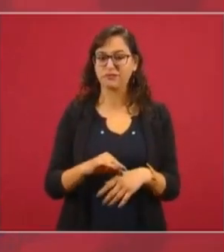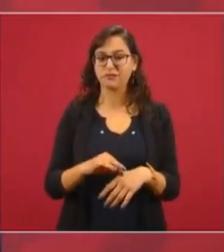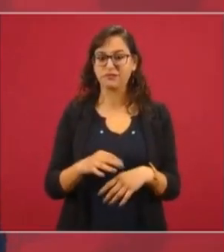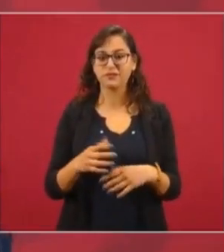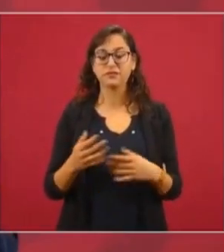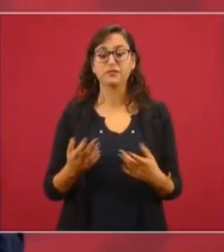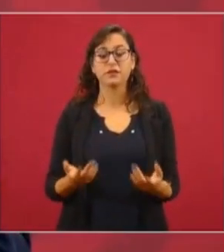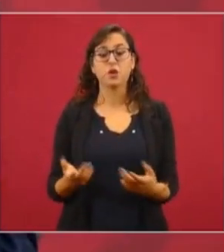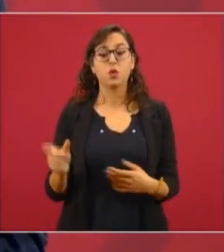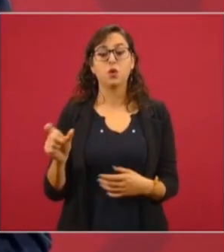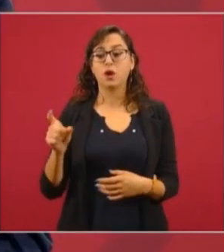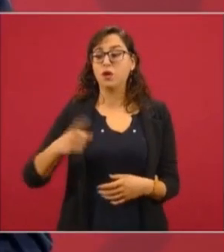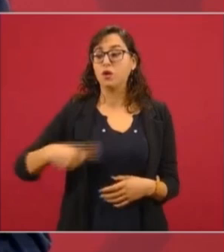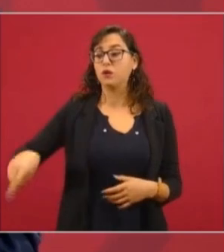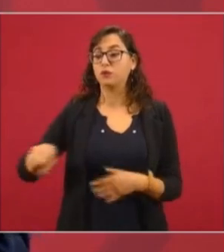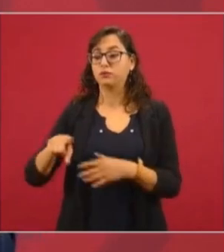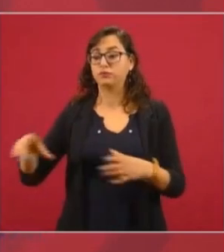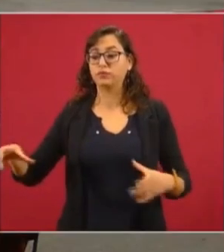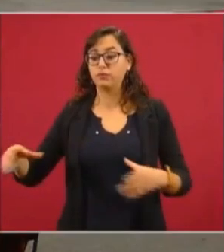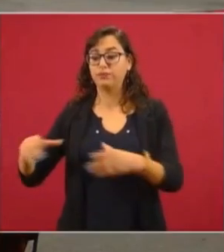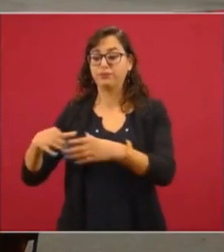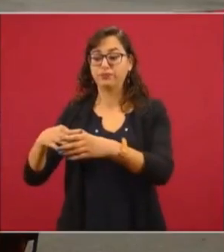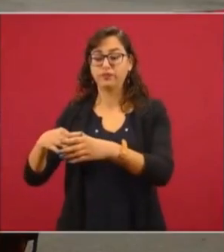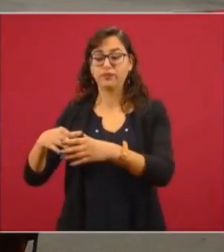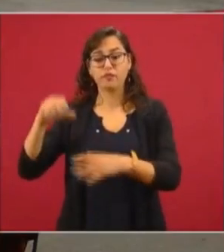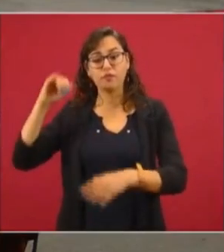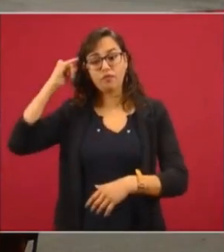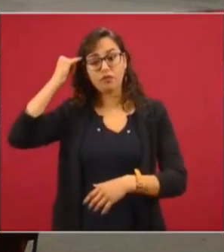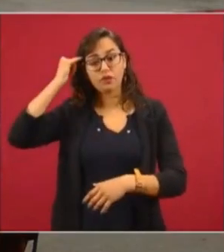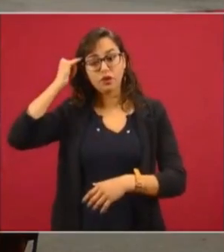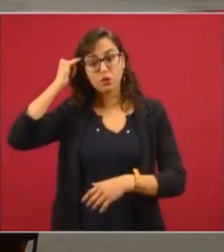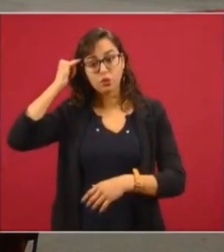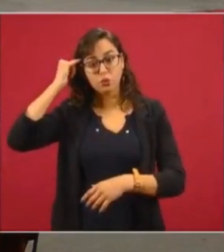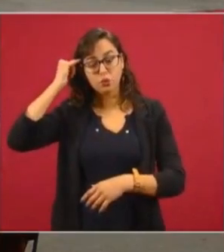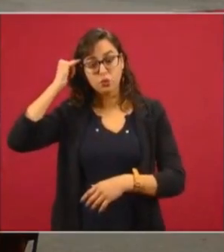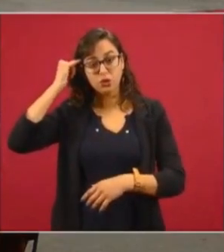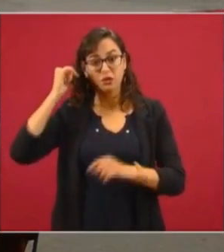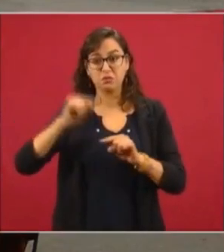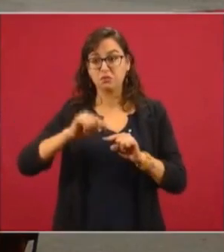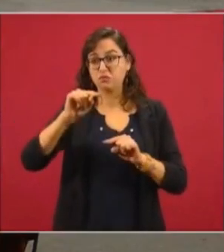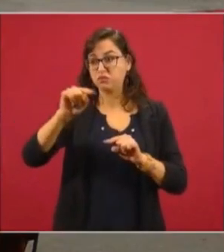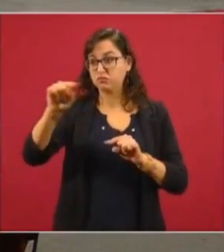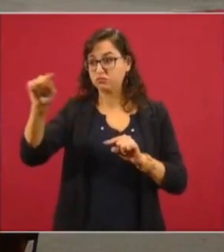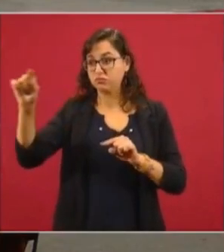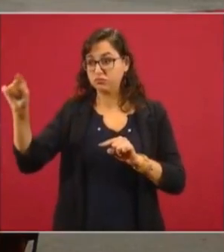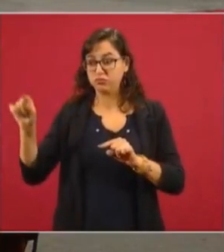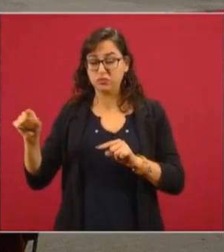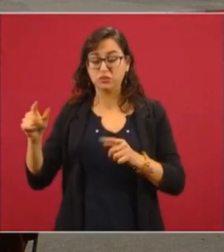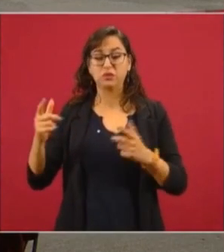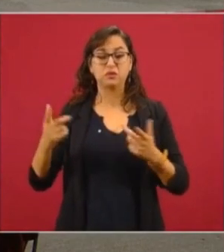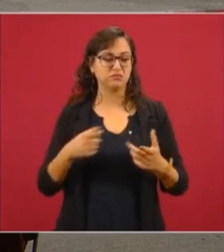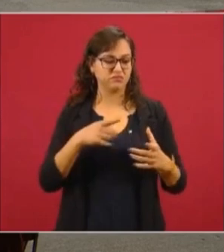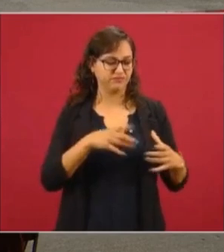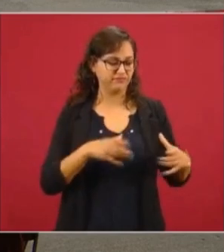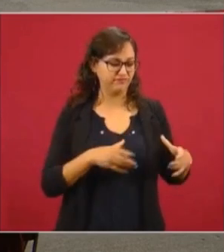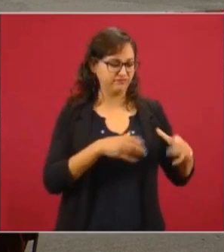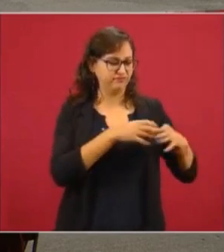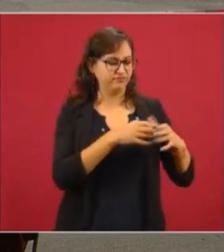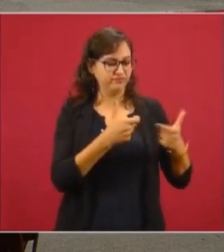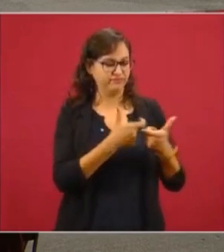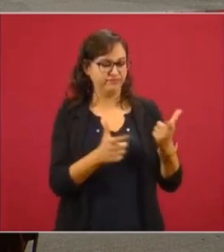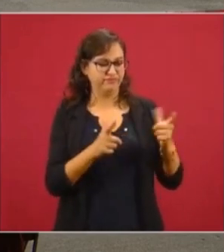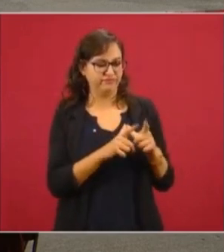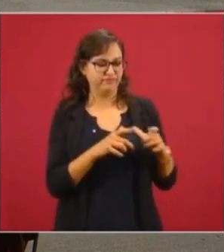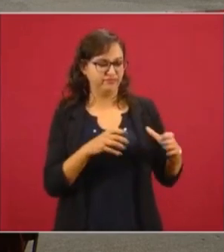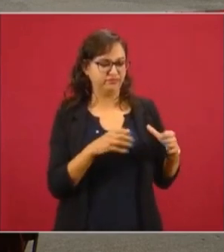expediciones que se mandaban a la península de Yucatán y a Sonora